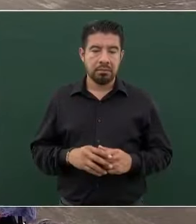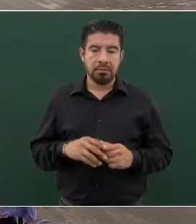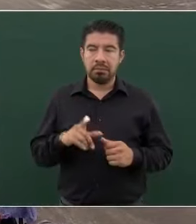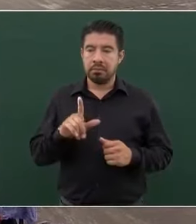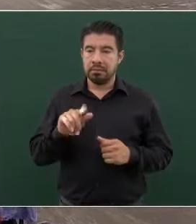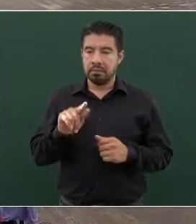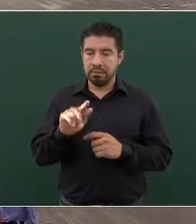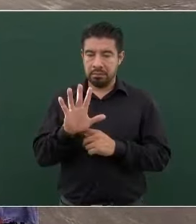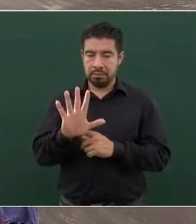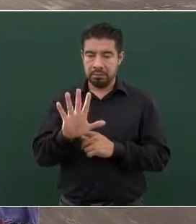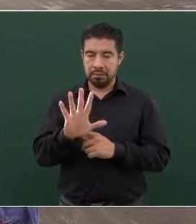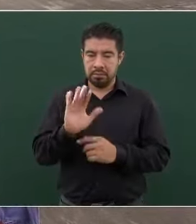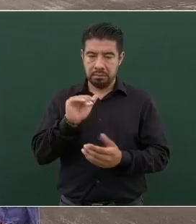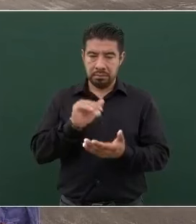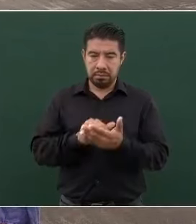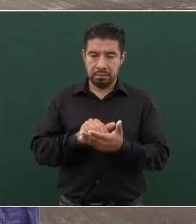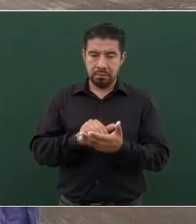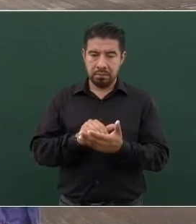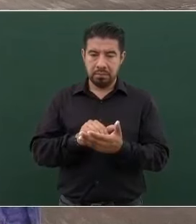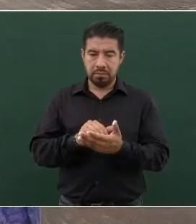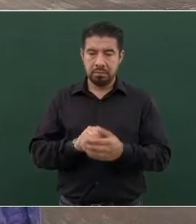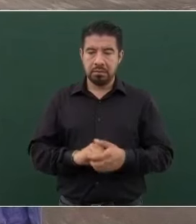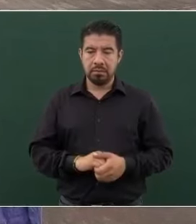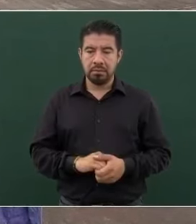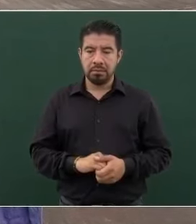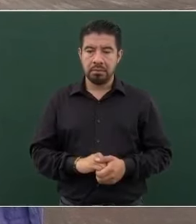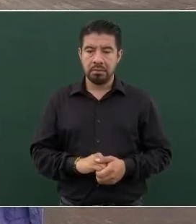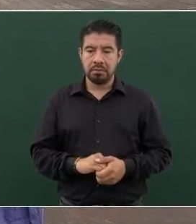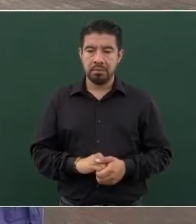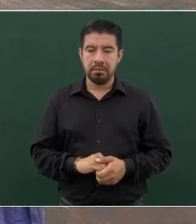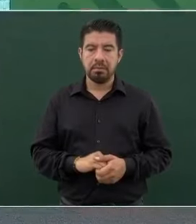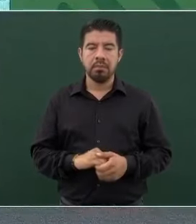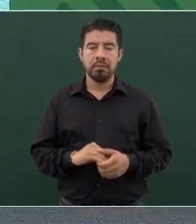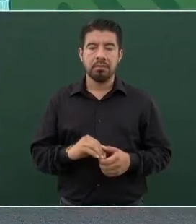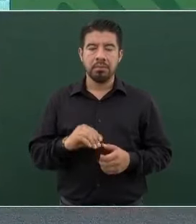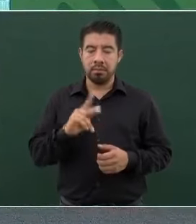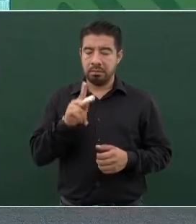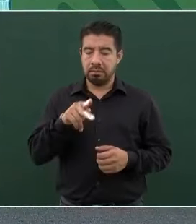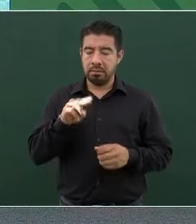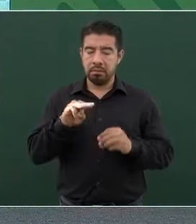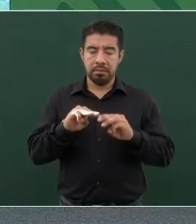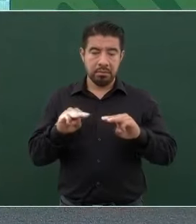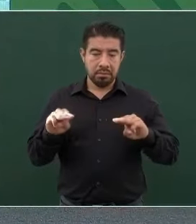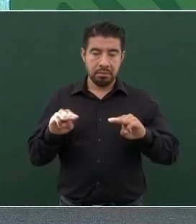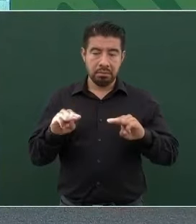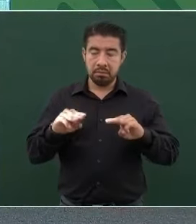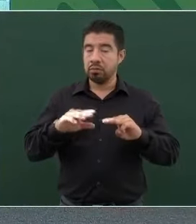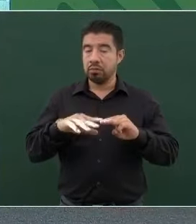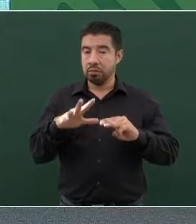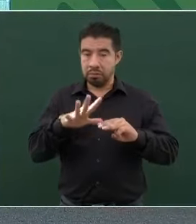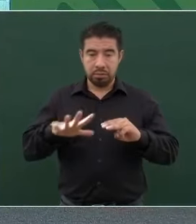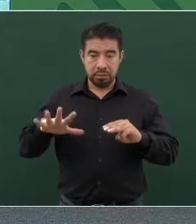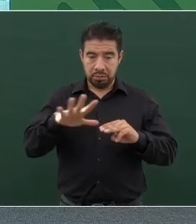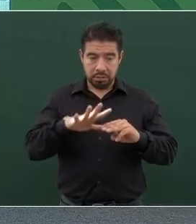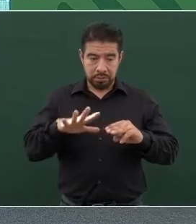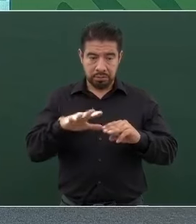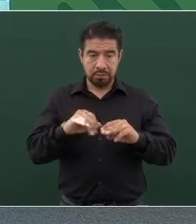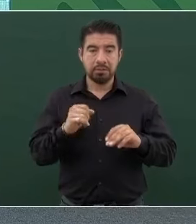mil kilómetros cuadrados, a ver si no me equivoco,